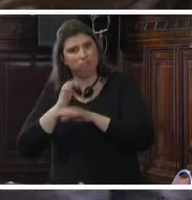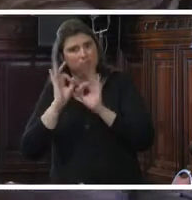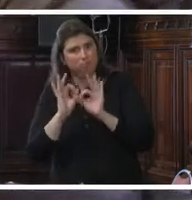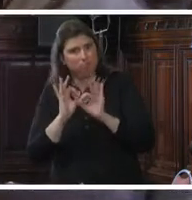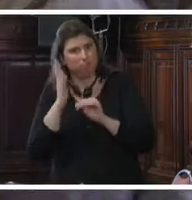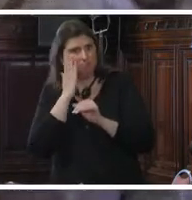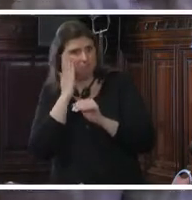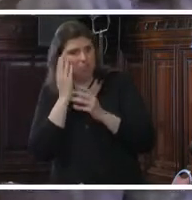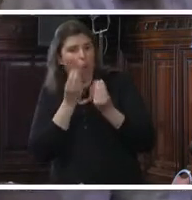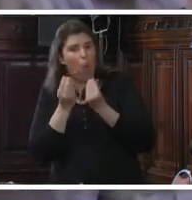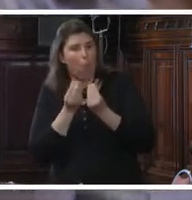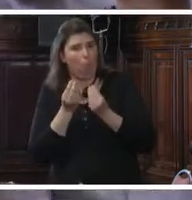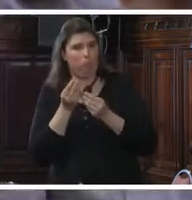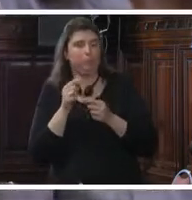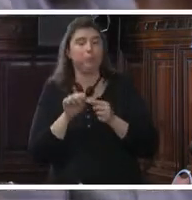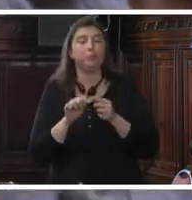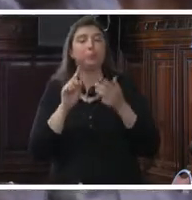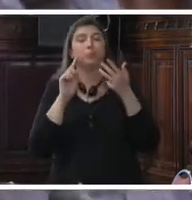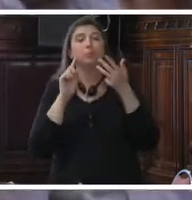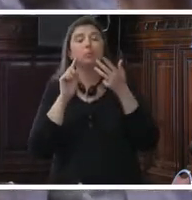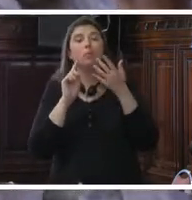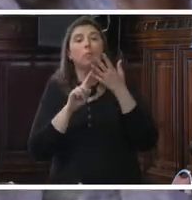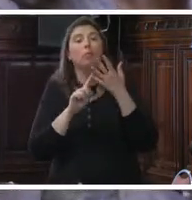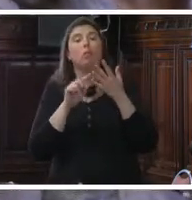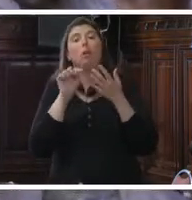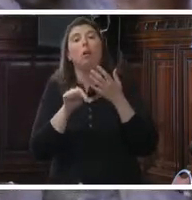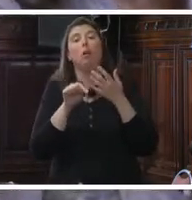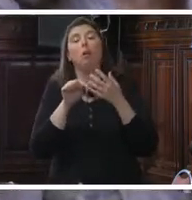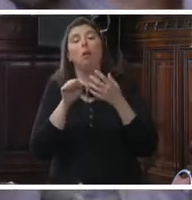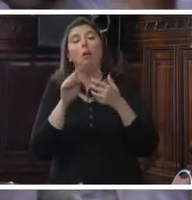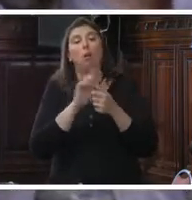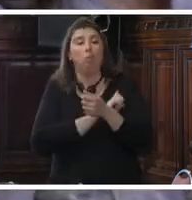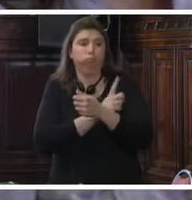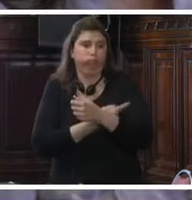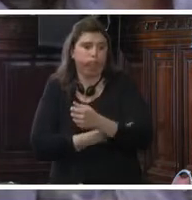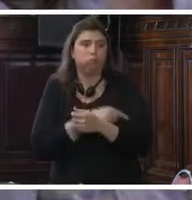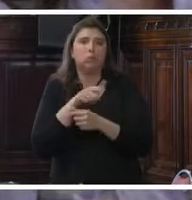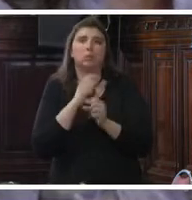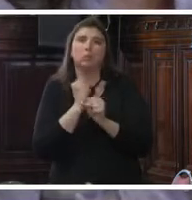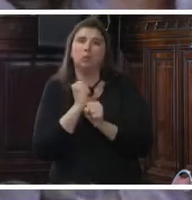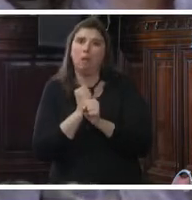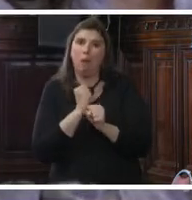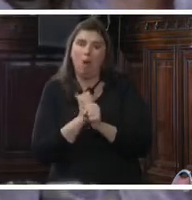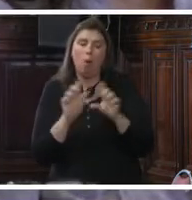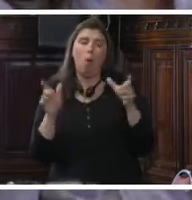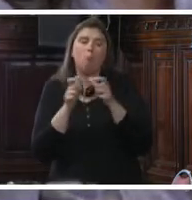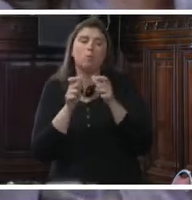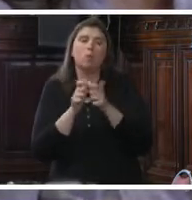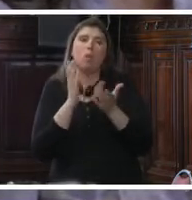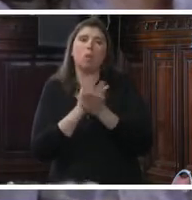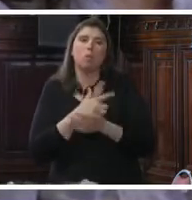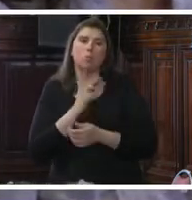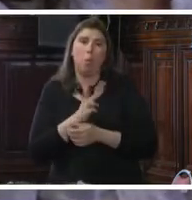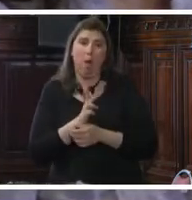Segundo, fortalecer el trabajo de la Comisión Interamericana de Derechos Humanos en la problemática de trata de personas.